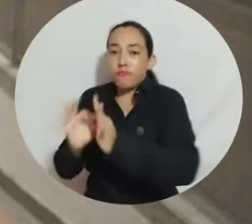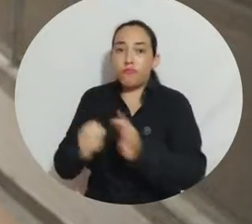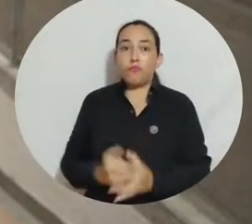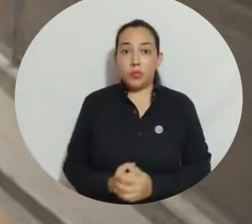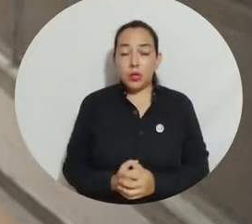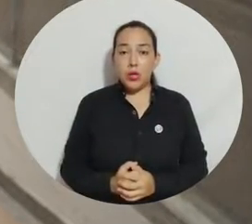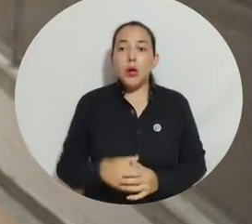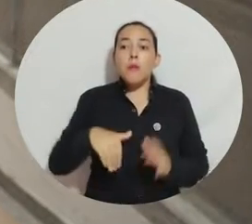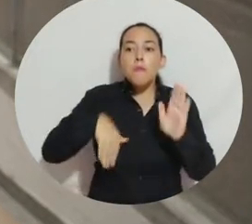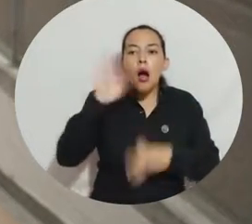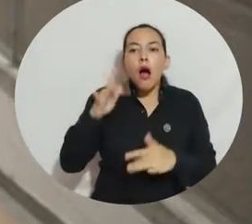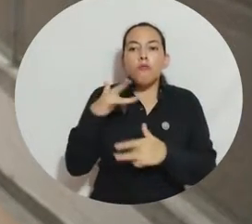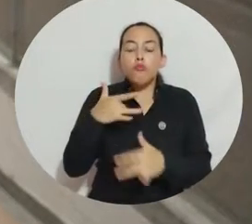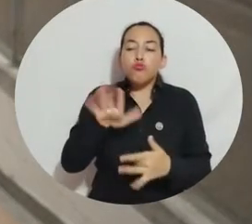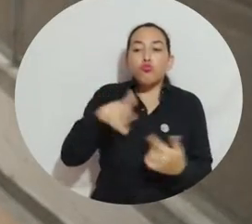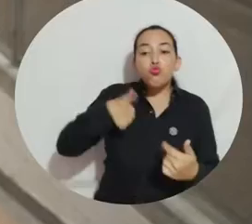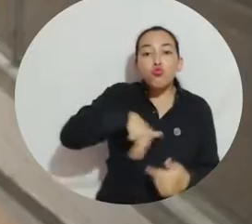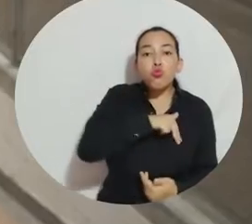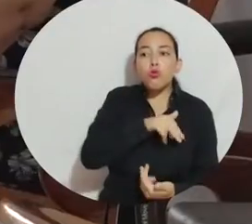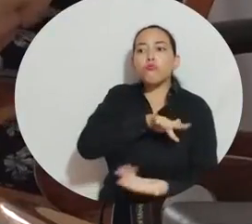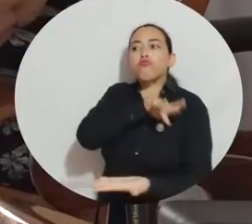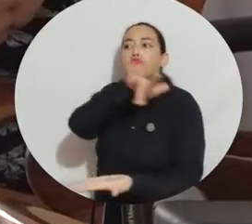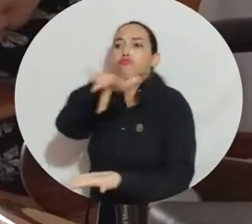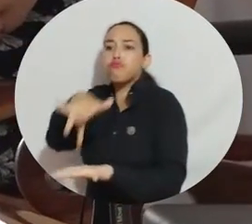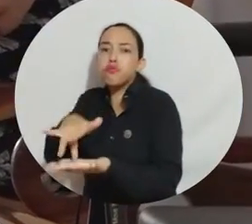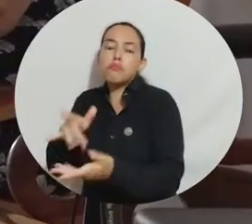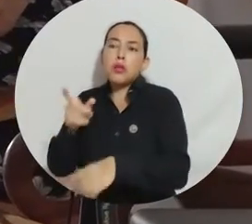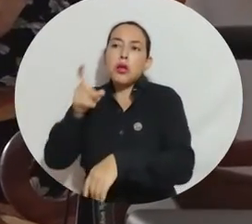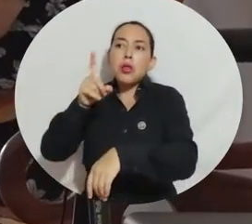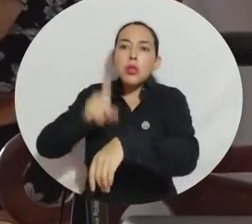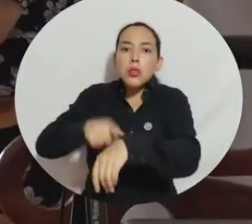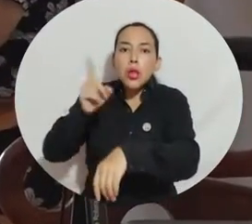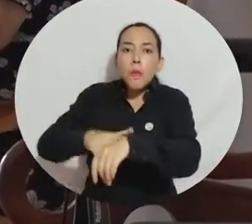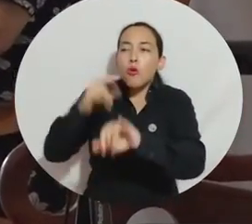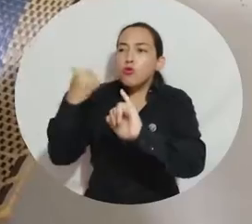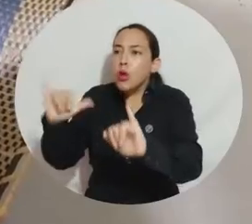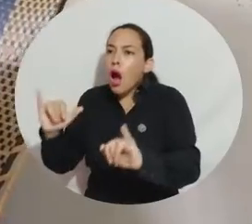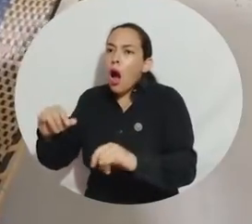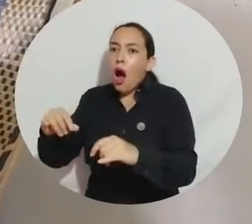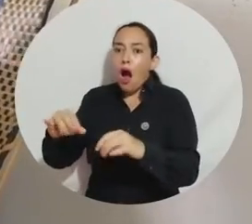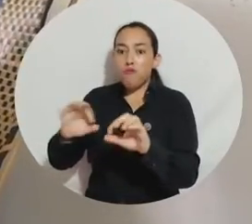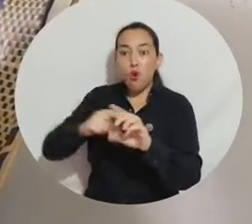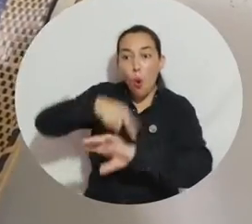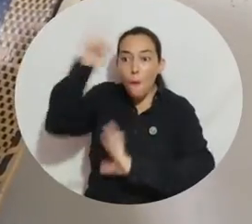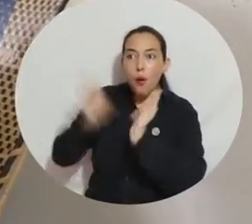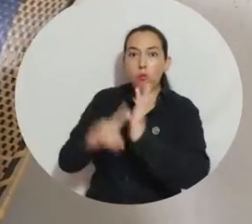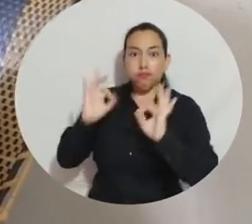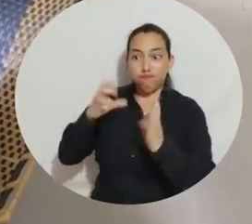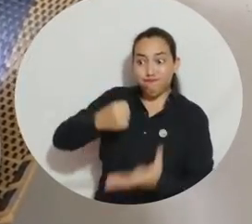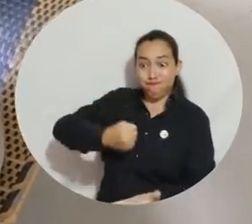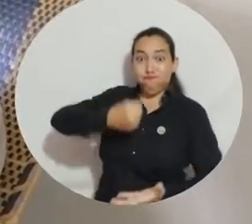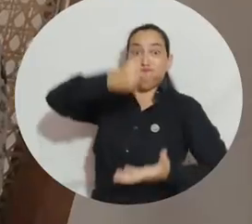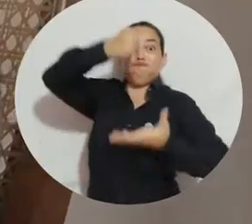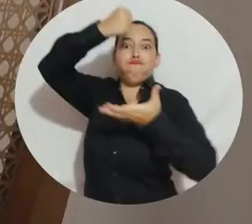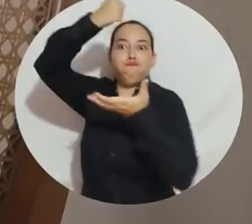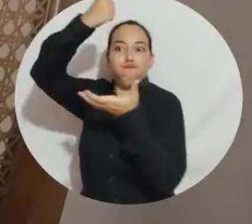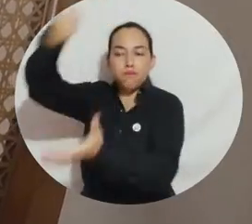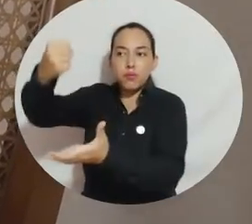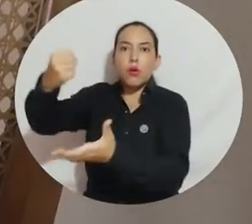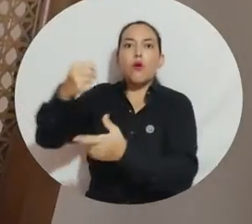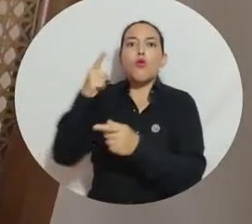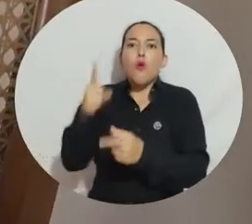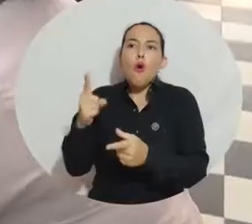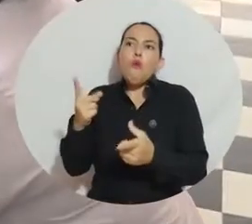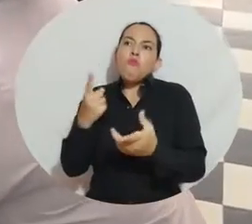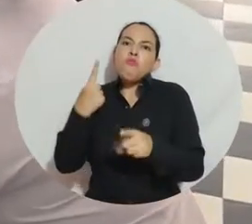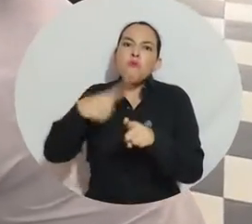cuando van a estar presentes y de irnos allá en los momentos en los que de pronto ya se haya cumplido la meta de la recolección del dinero. Ayudar a pintar pues de manera